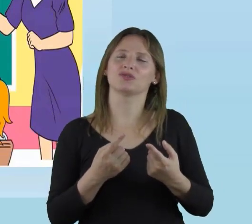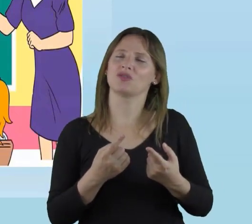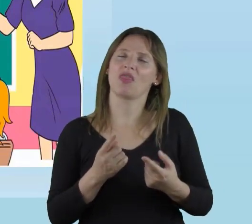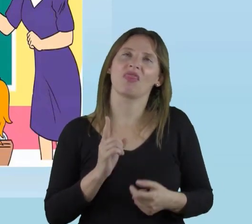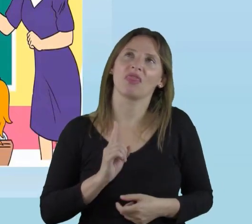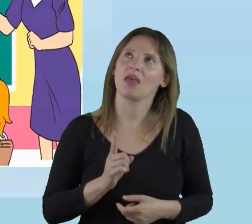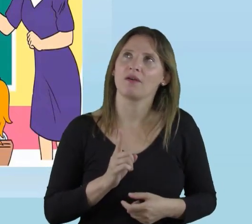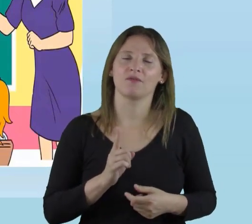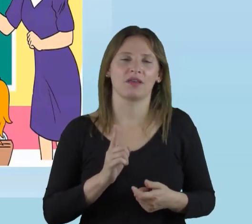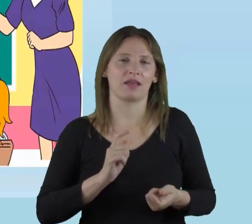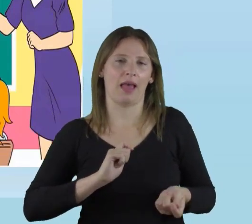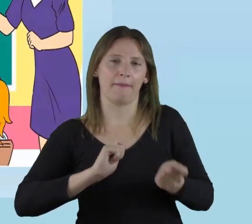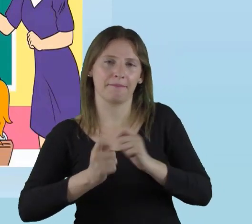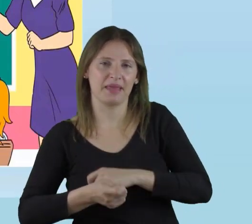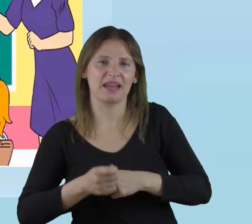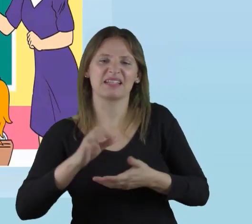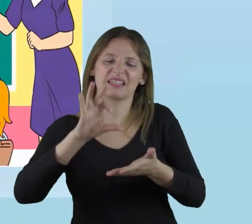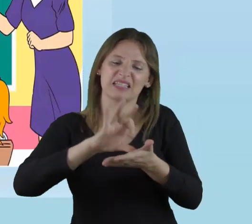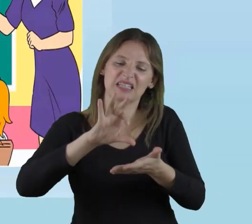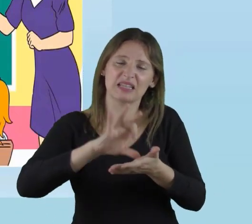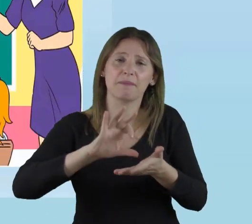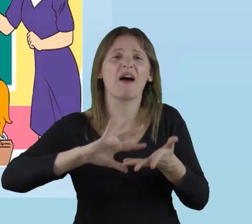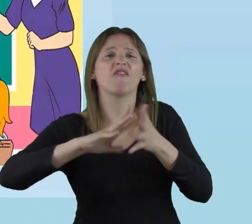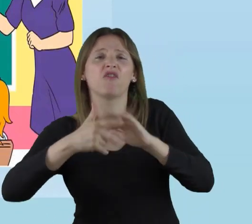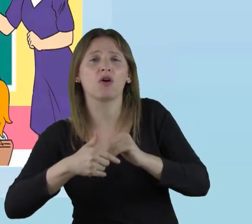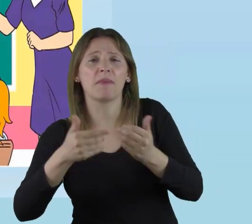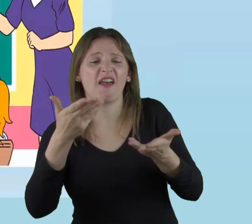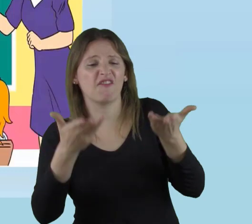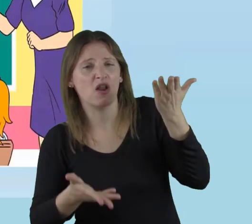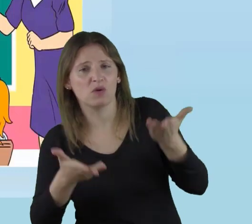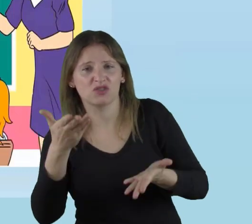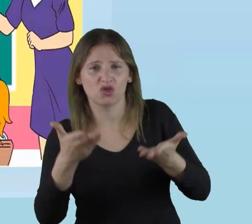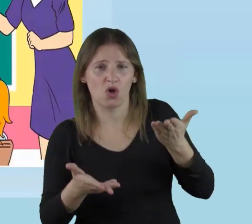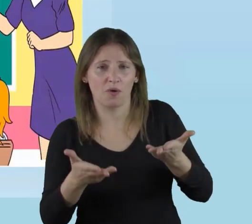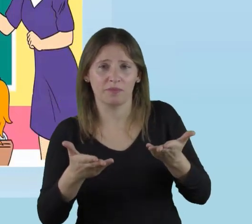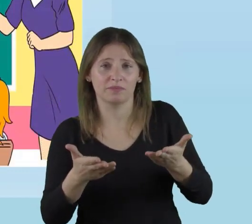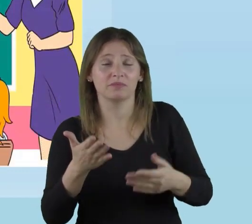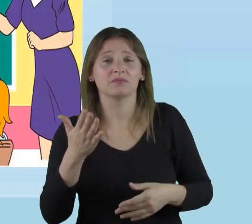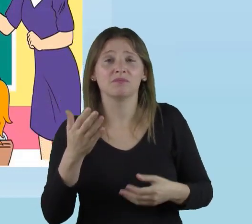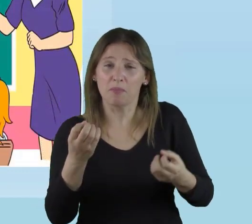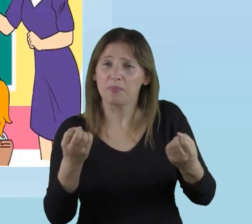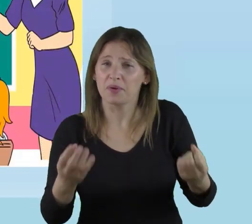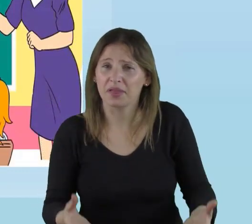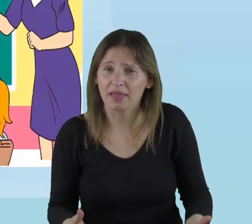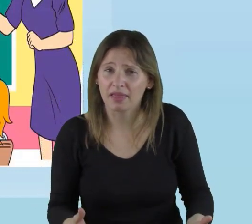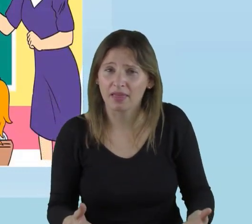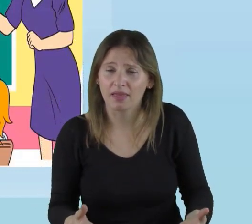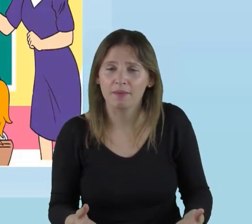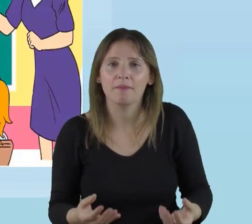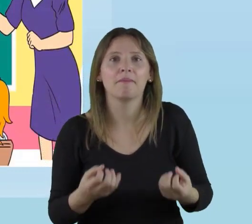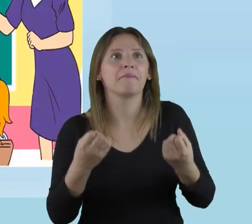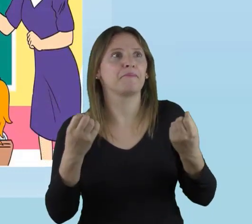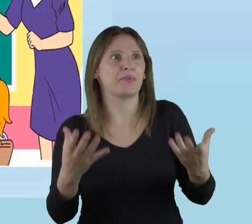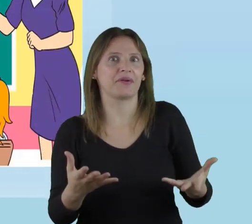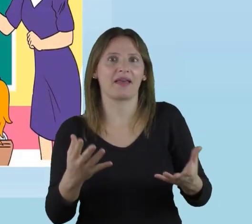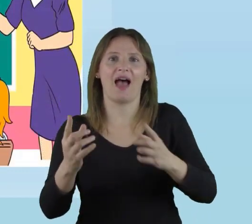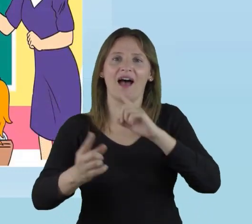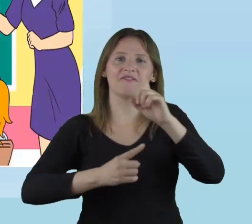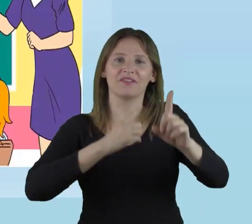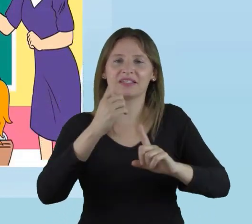Tenemos que cambiar sí o sí el sistema de evaluación. ¿Saben por qué?